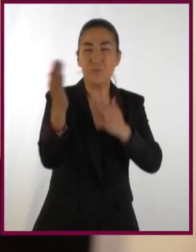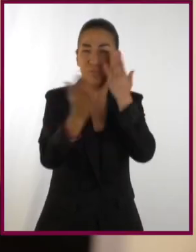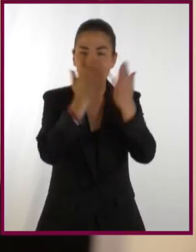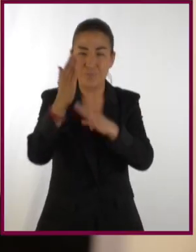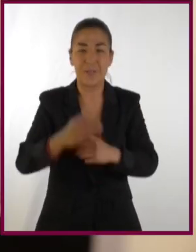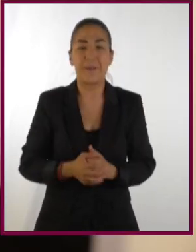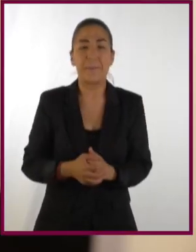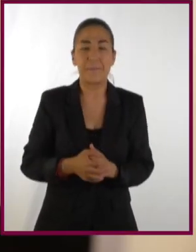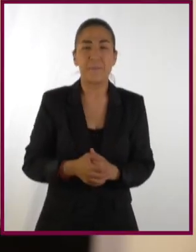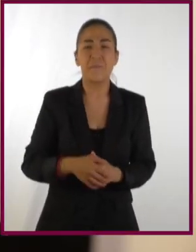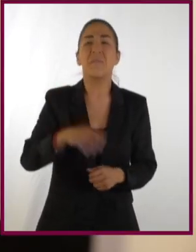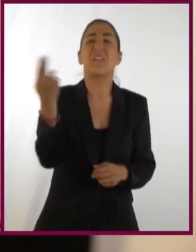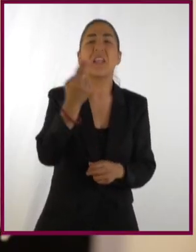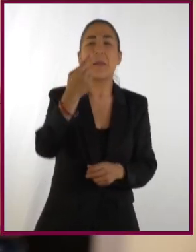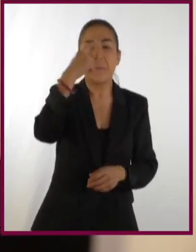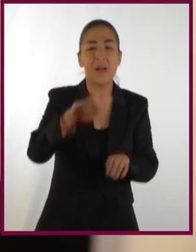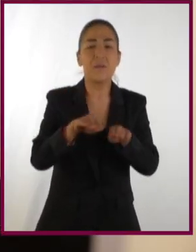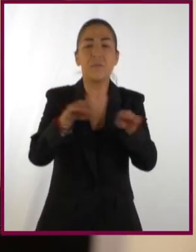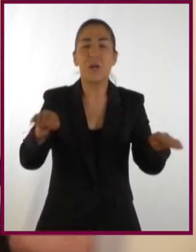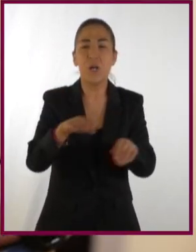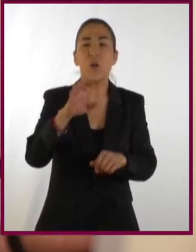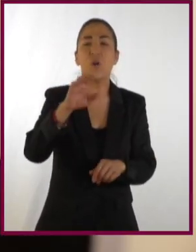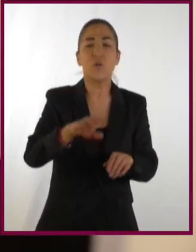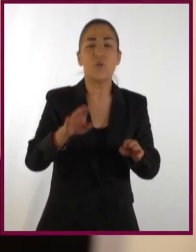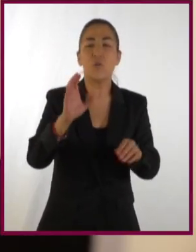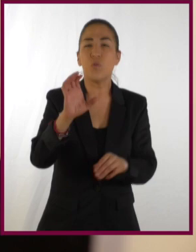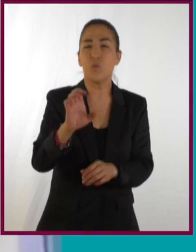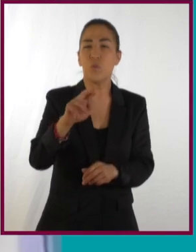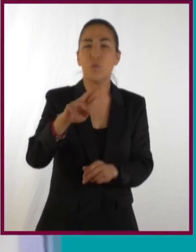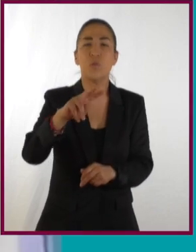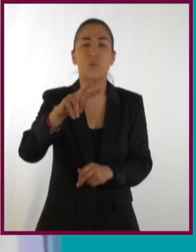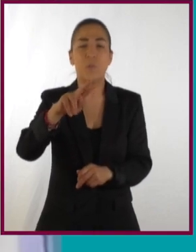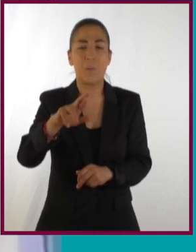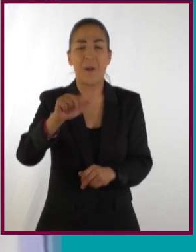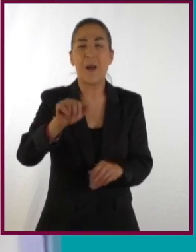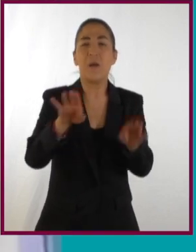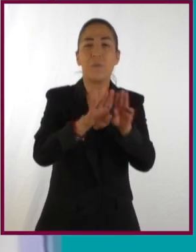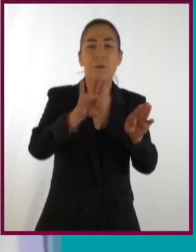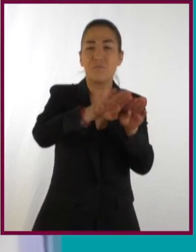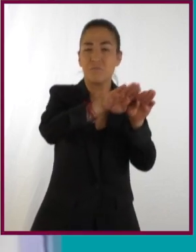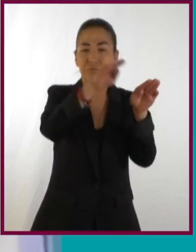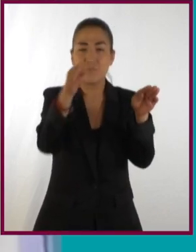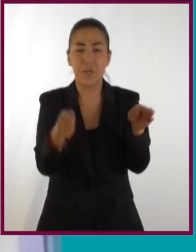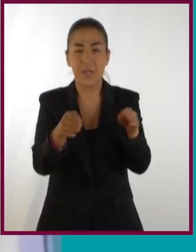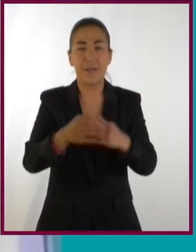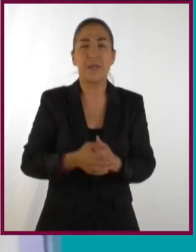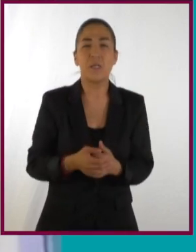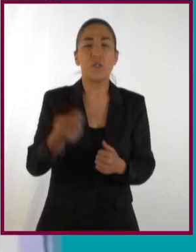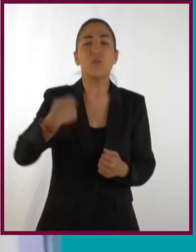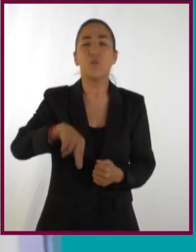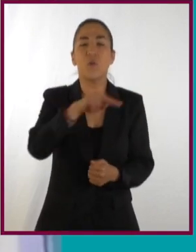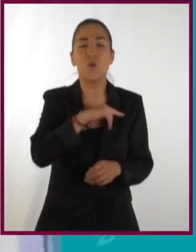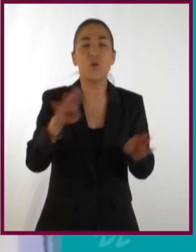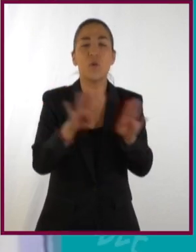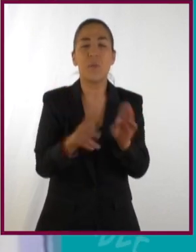¿qué significa entonces parametrizar? Para metrizar una curva. Pues mira, como ya te comentaba,